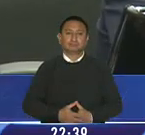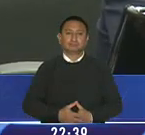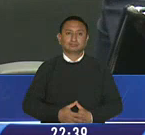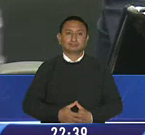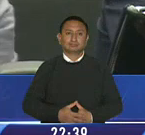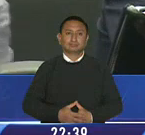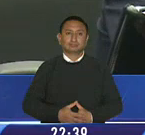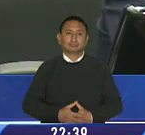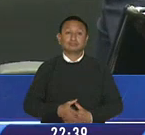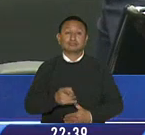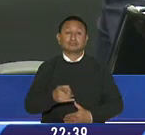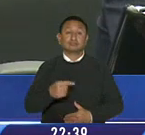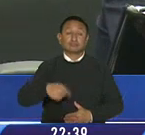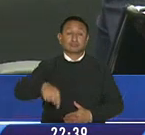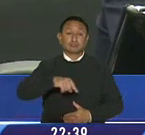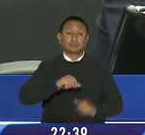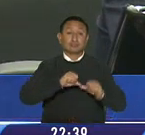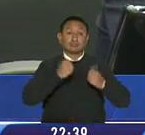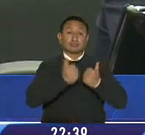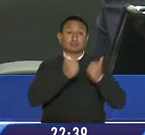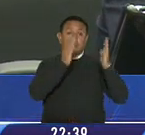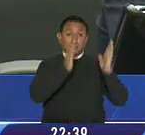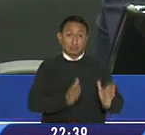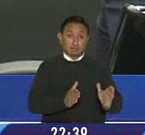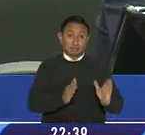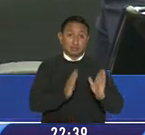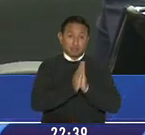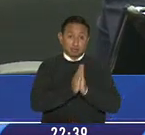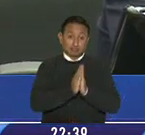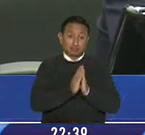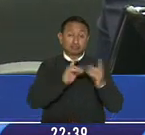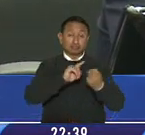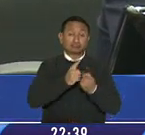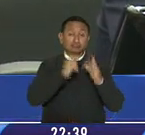palabra a la asamblea quien solicitó el cargo de la asamblea